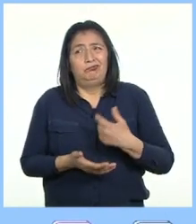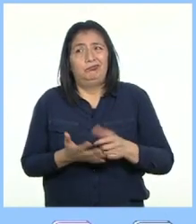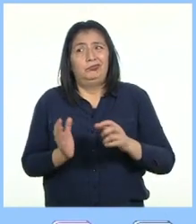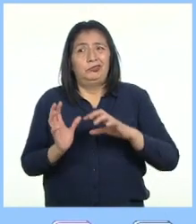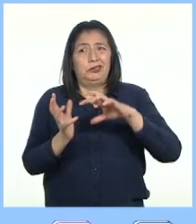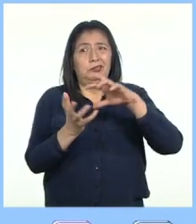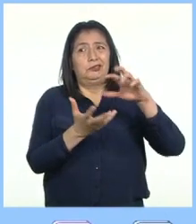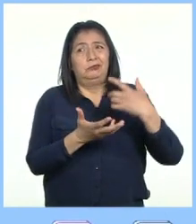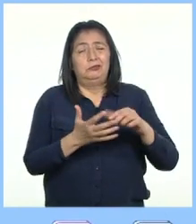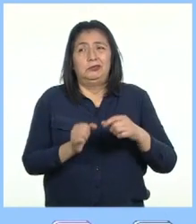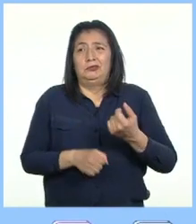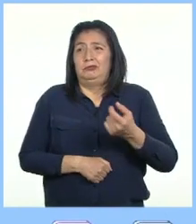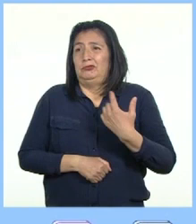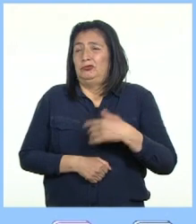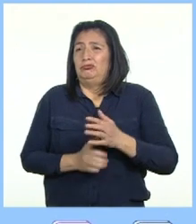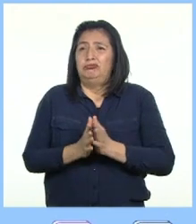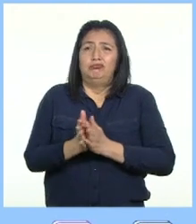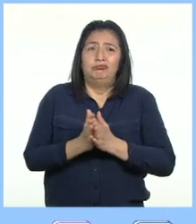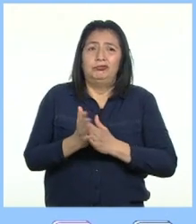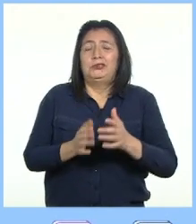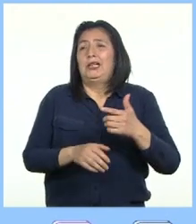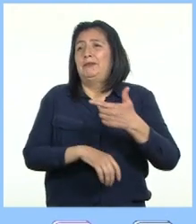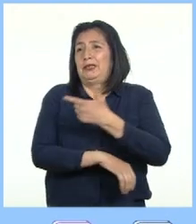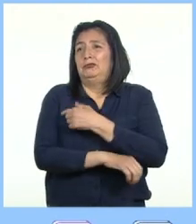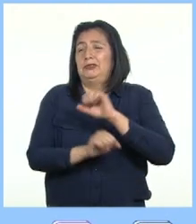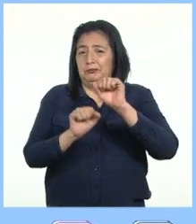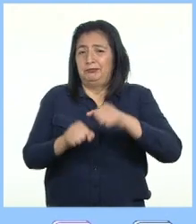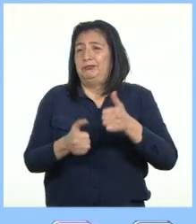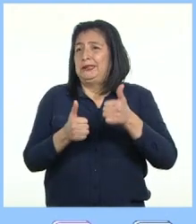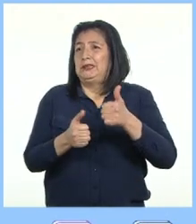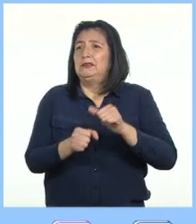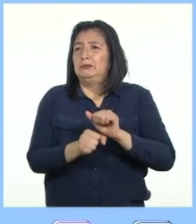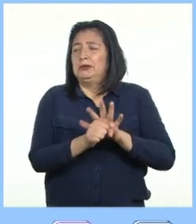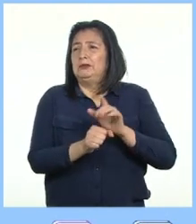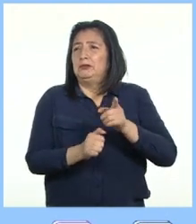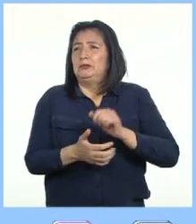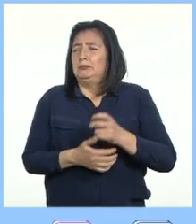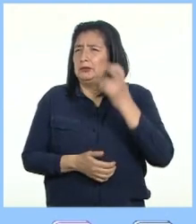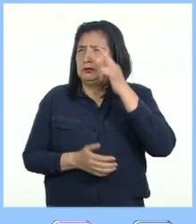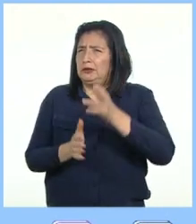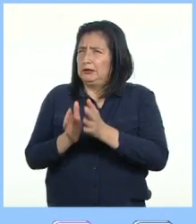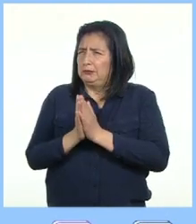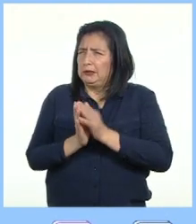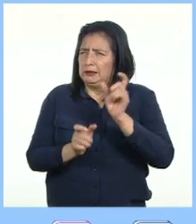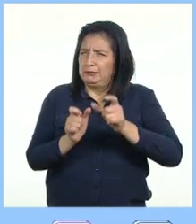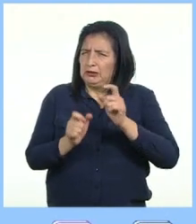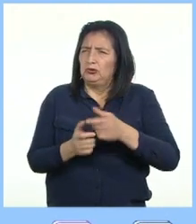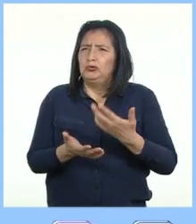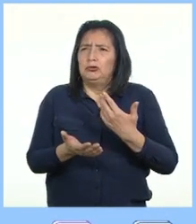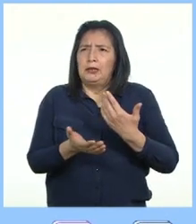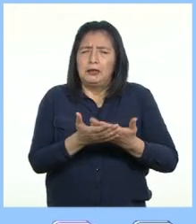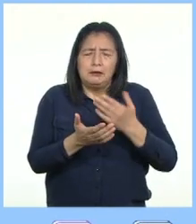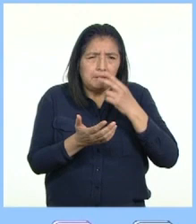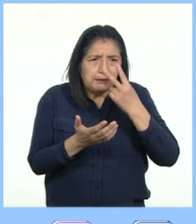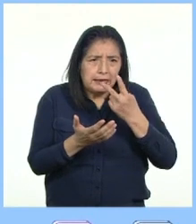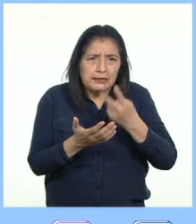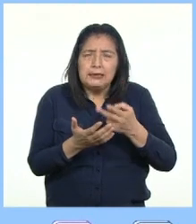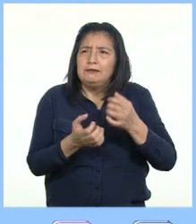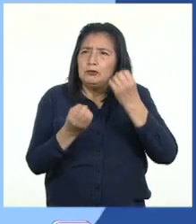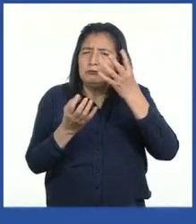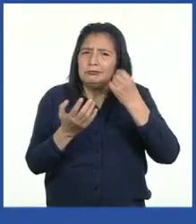Por una vacuna efectiva contra el COVID-19 Por eso se pide a la población verificar la información antes de